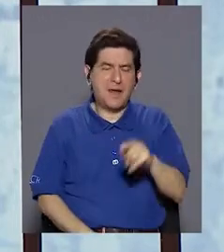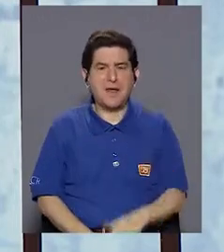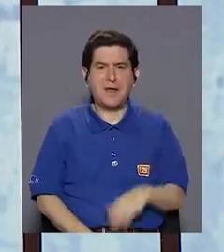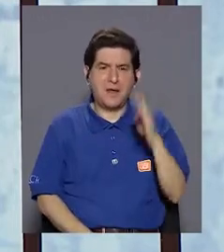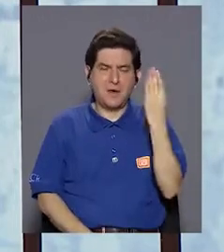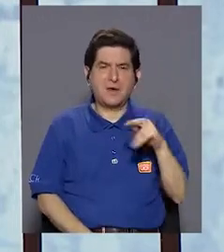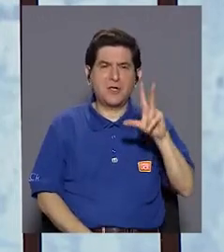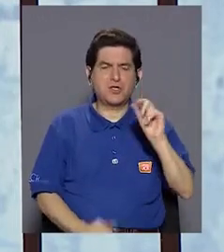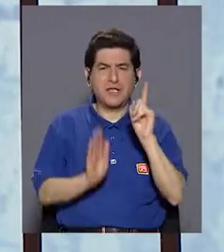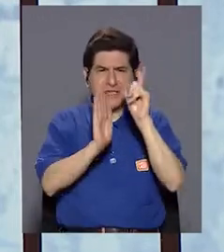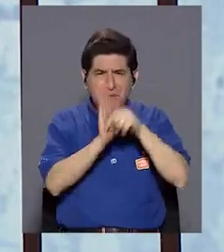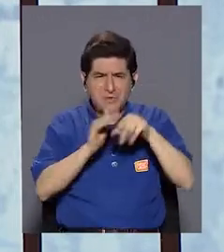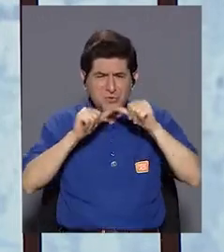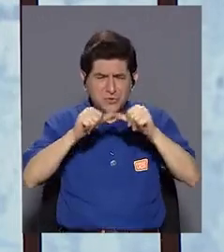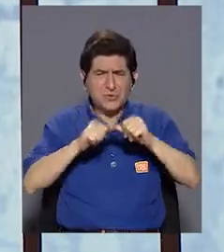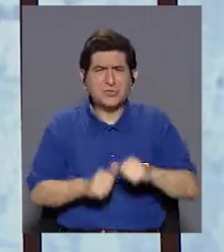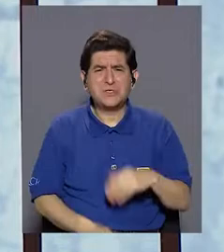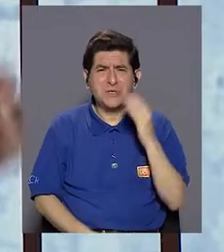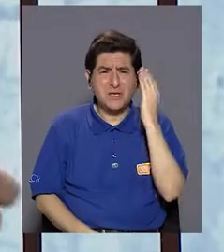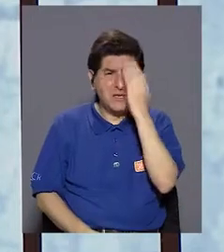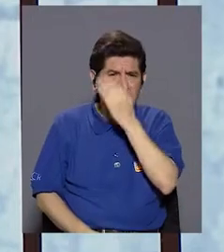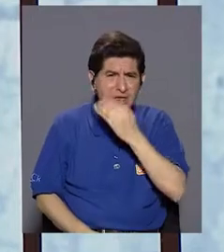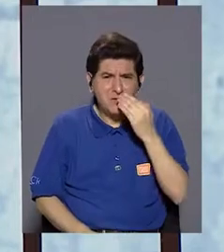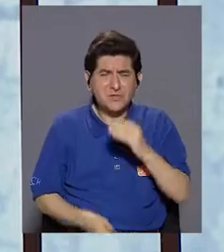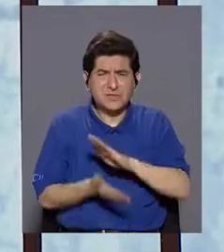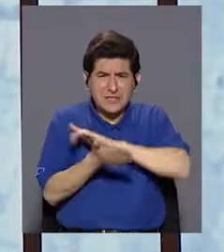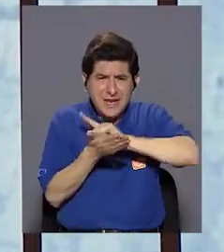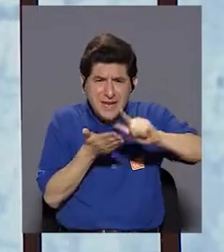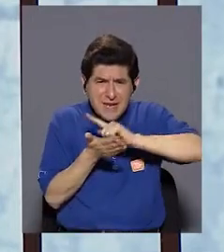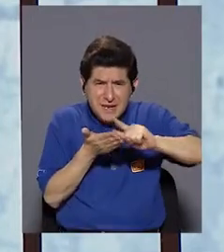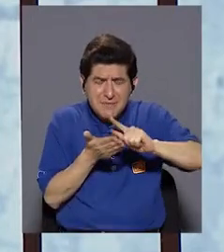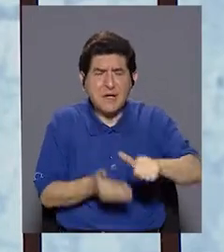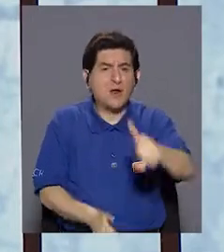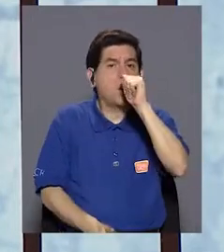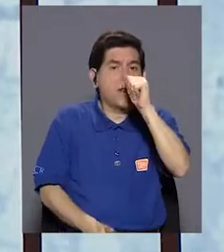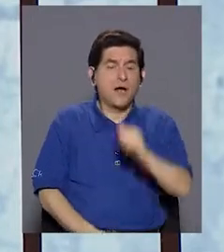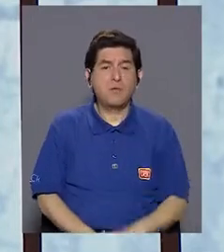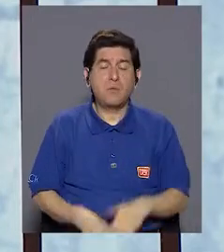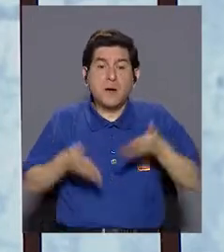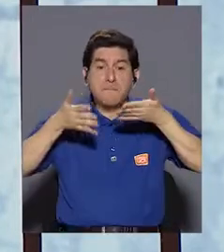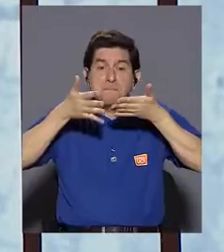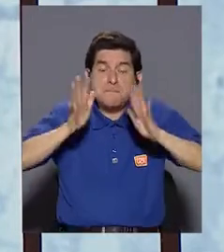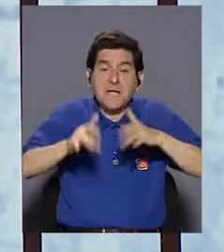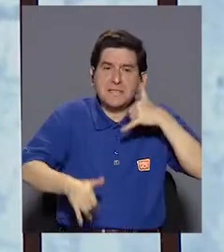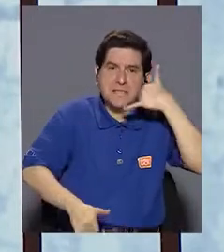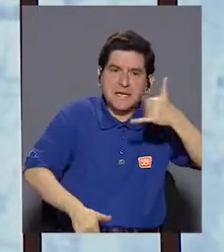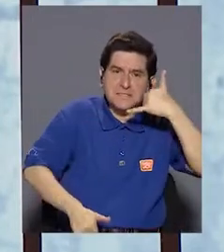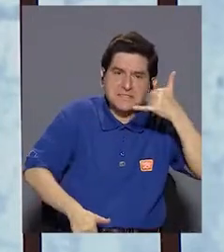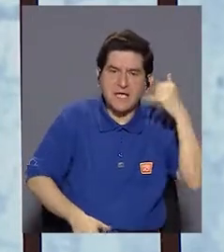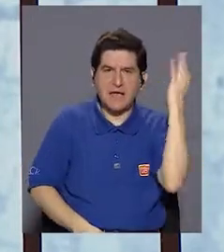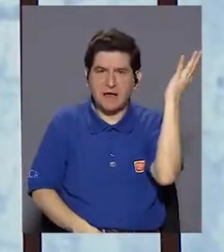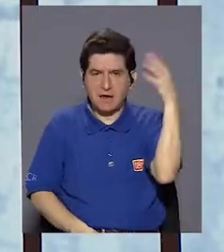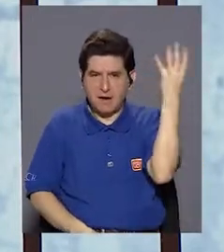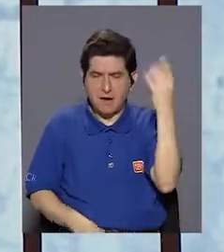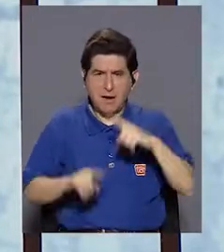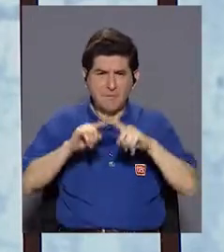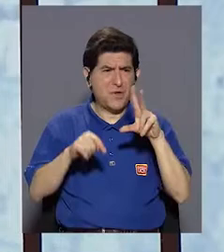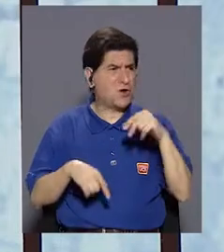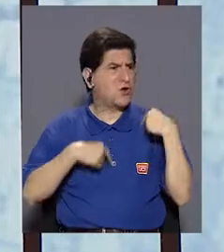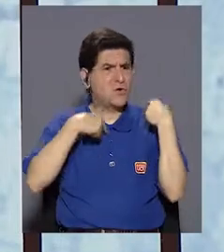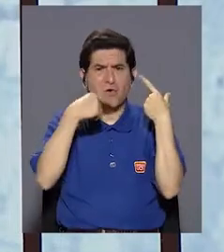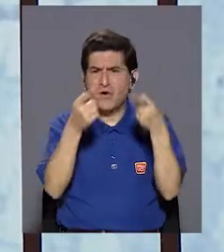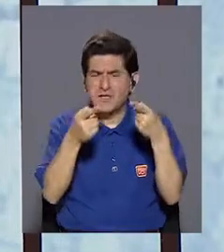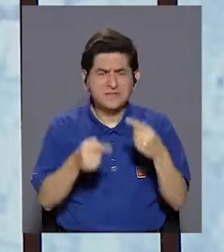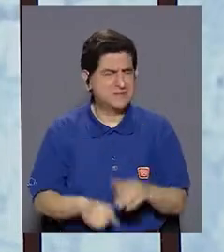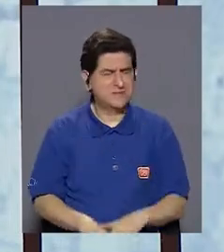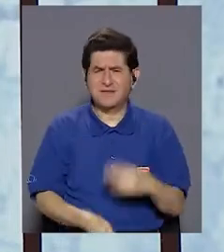y lavarse 30 minutos de seguido, mientras alguien llama, digamos, a la ambulancia o algo, pero no es montarse